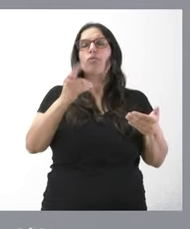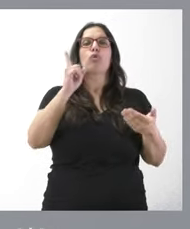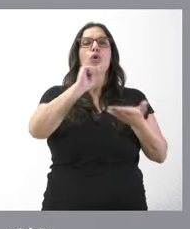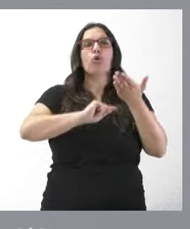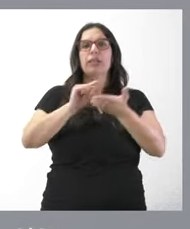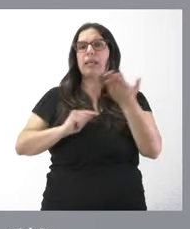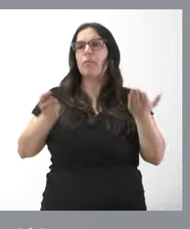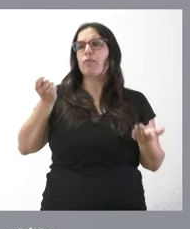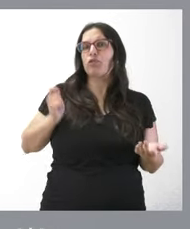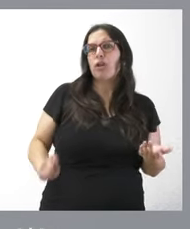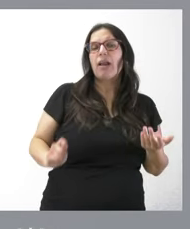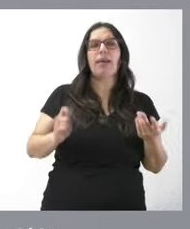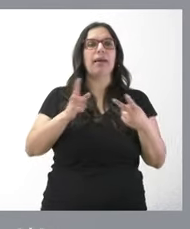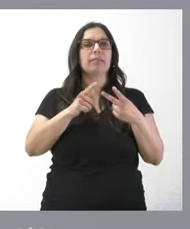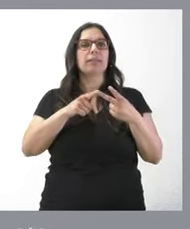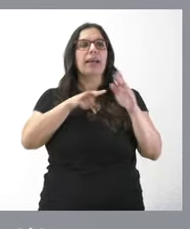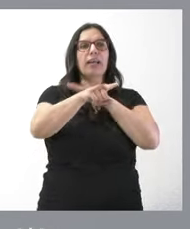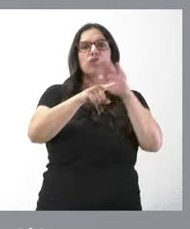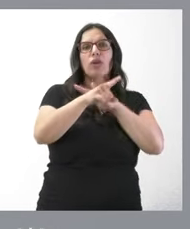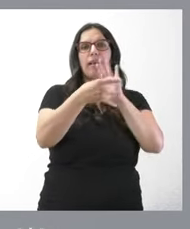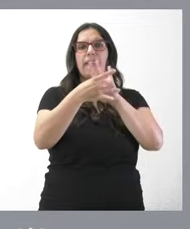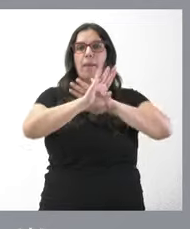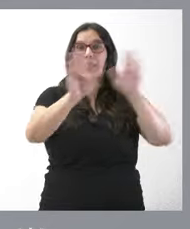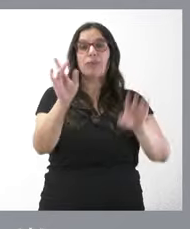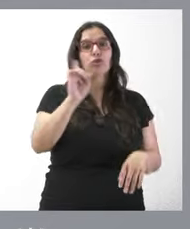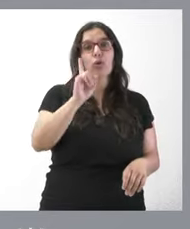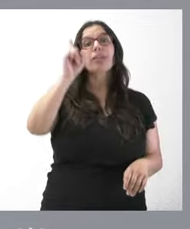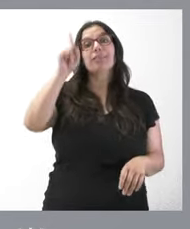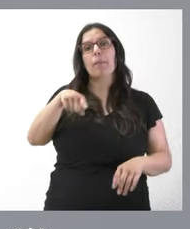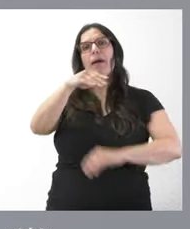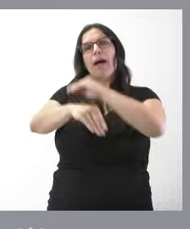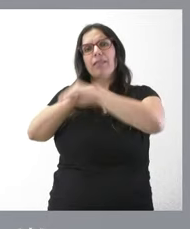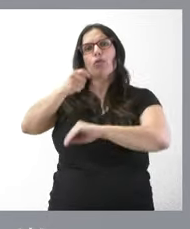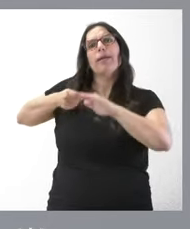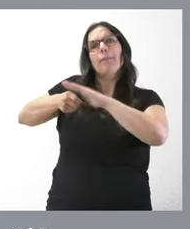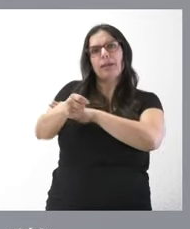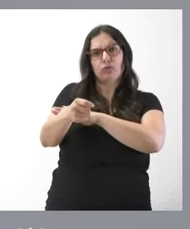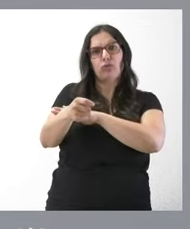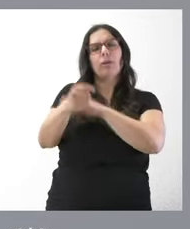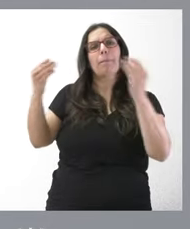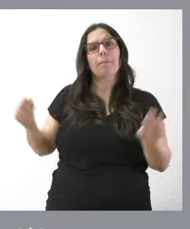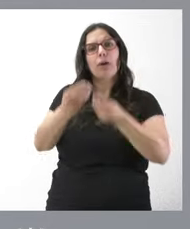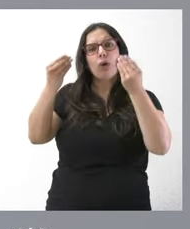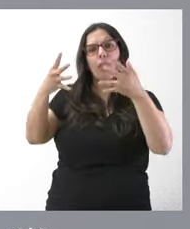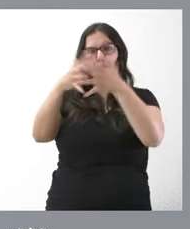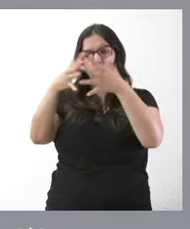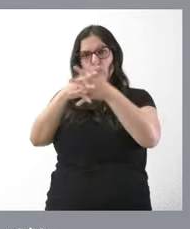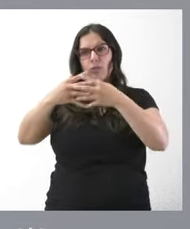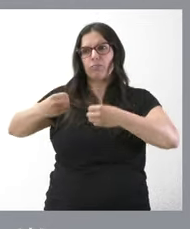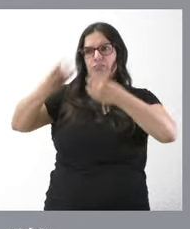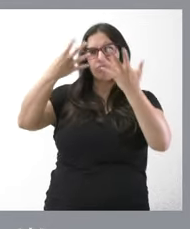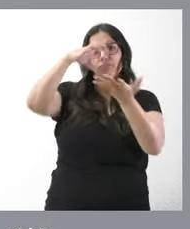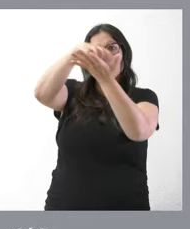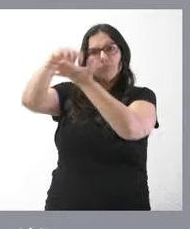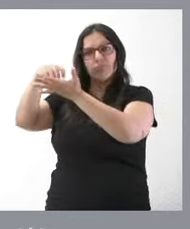personal, de gestionar los servicios públicos con calidad, sino también realizando inversiones y mejorando las infraestructuras donde se